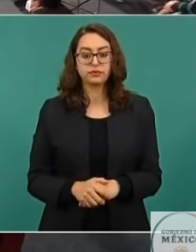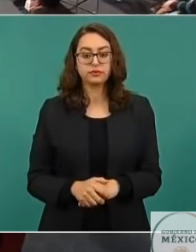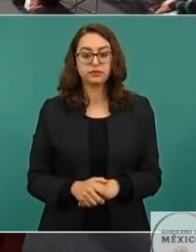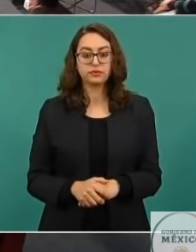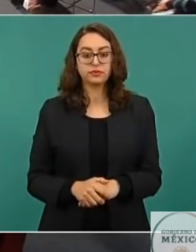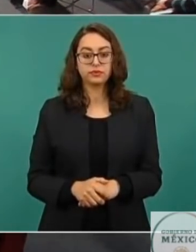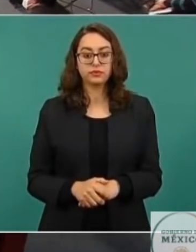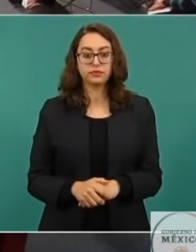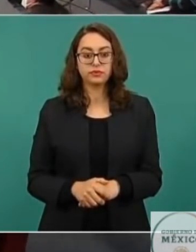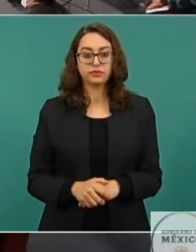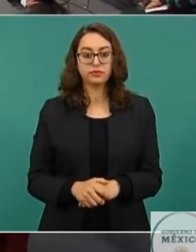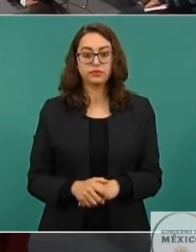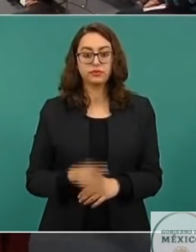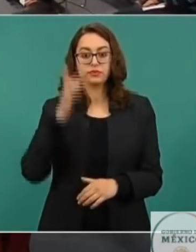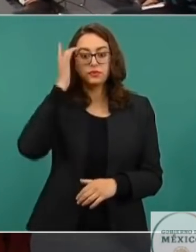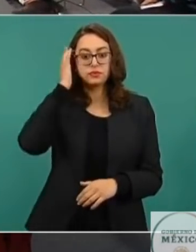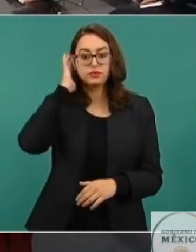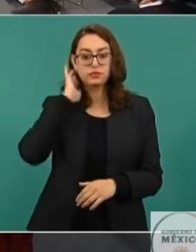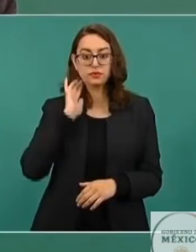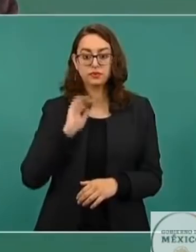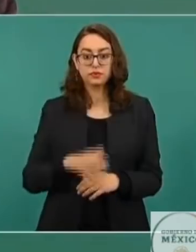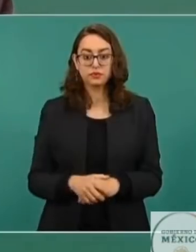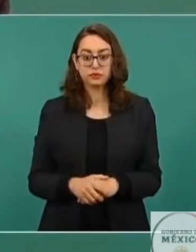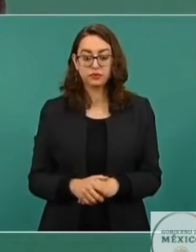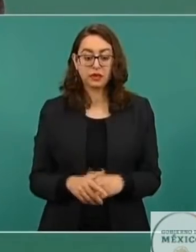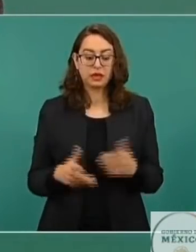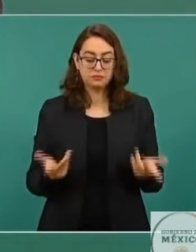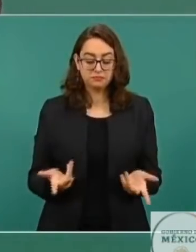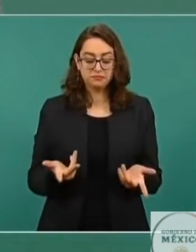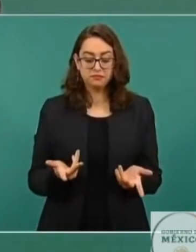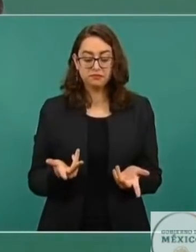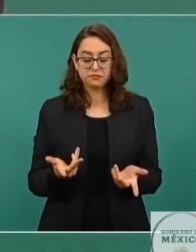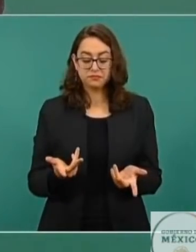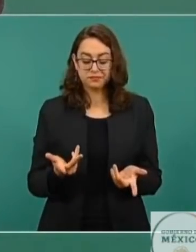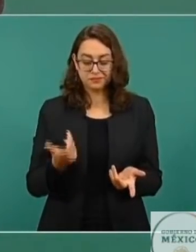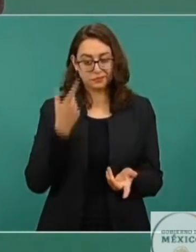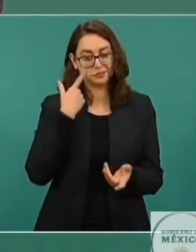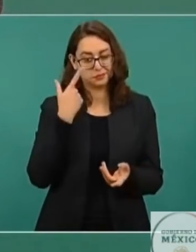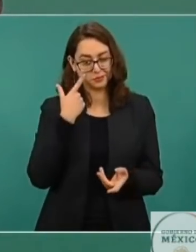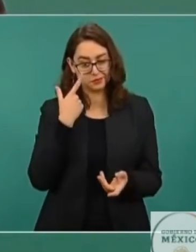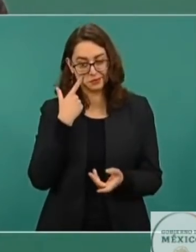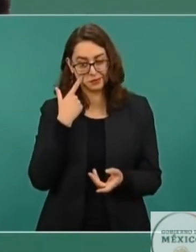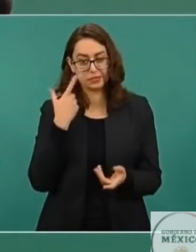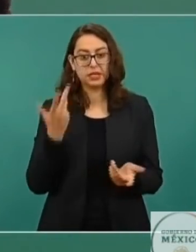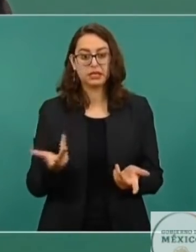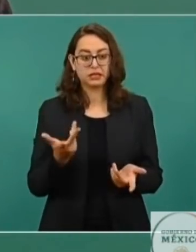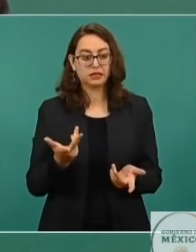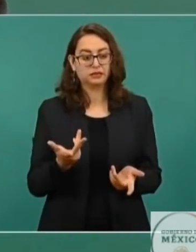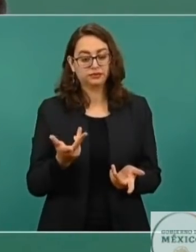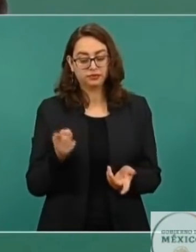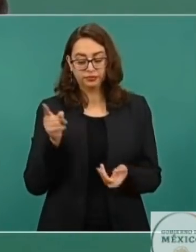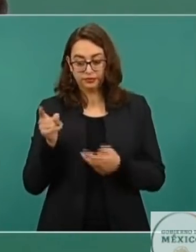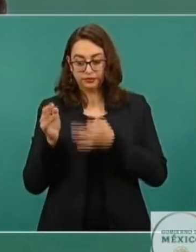sacan de contexto nuestros adversarios de México, los de los medios, pero sobre todo